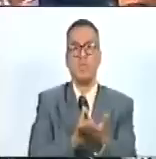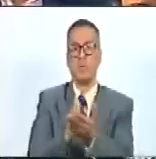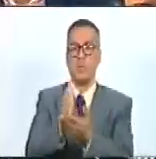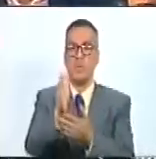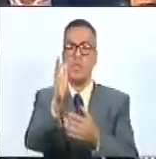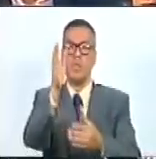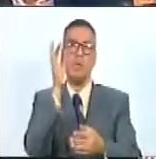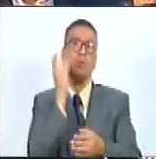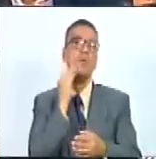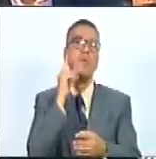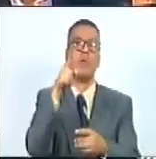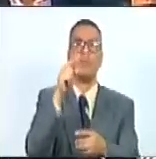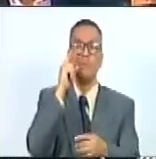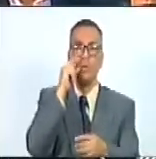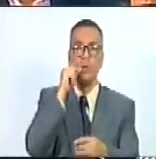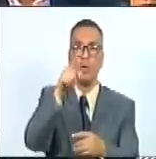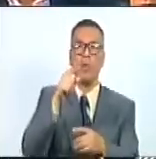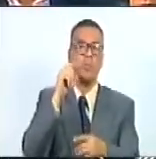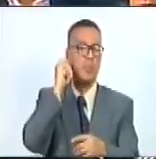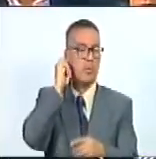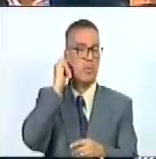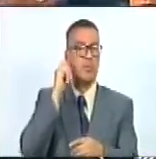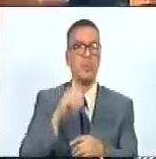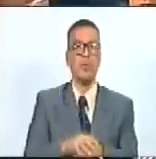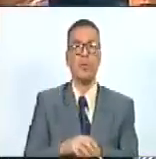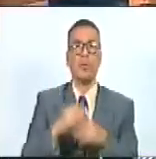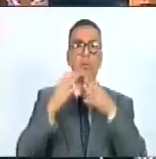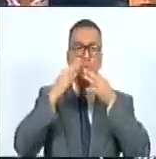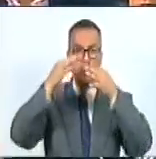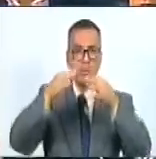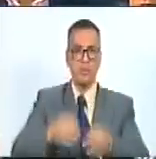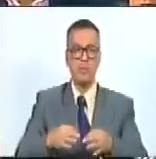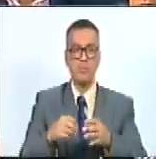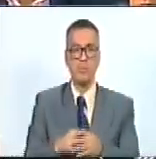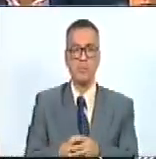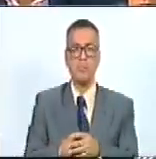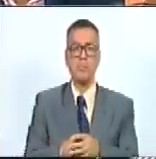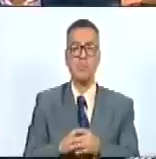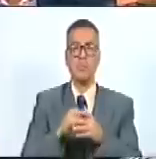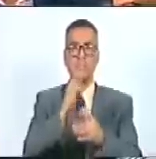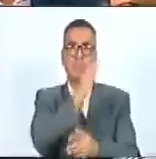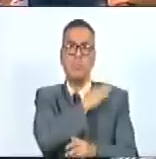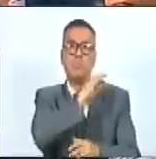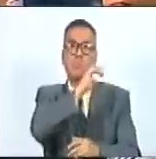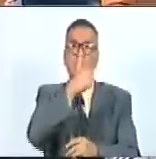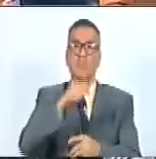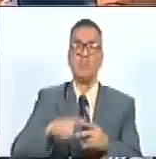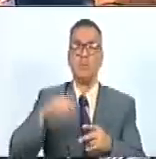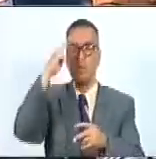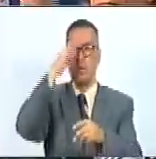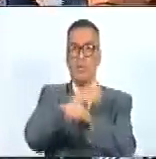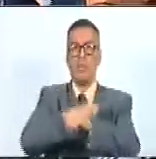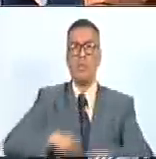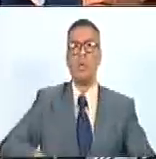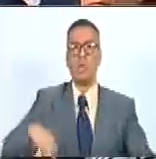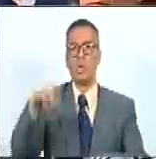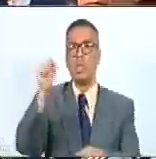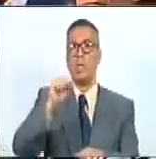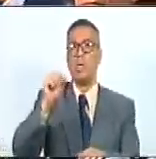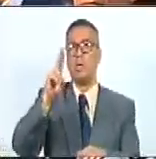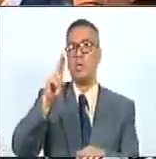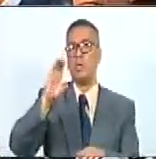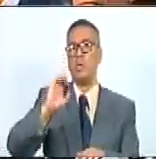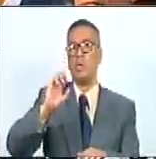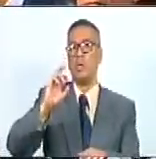ejemplo de esos hombres y de esas mujeres es cierto que el general Antonio José de Sucre